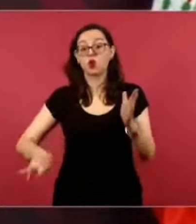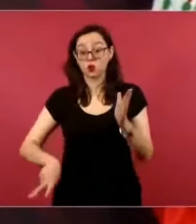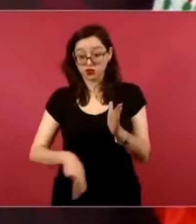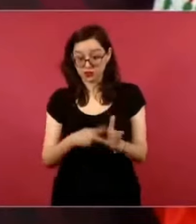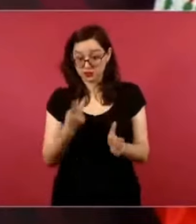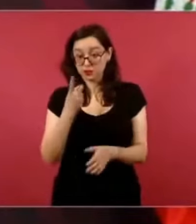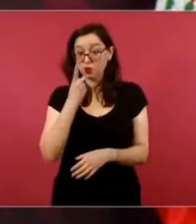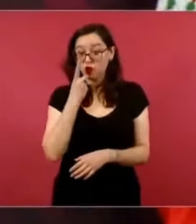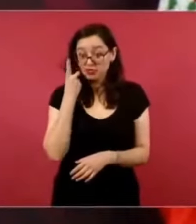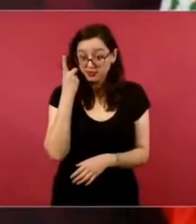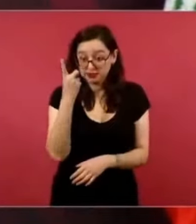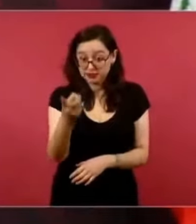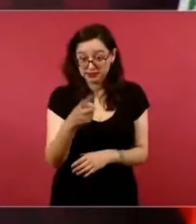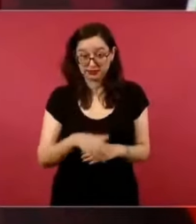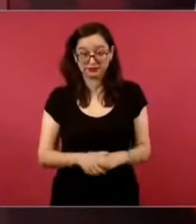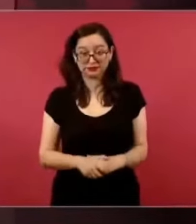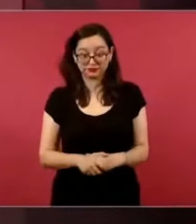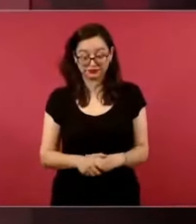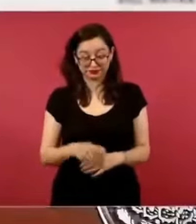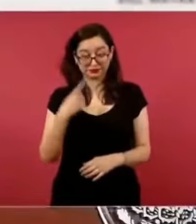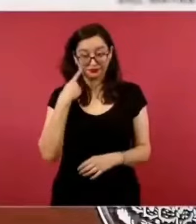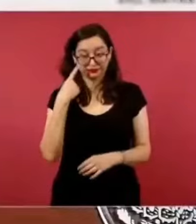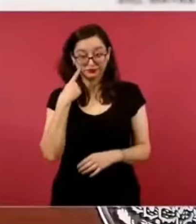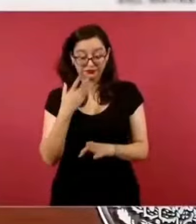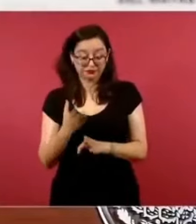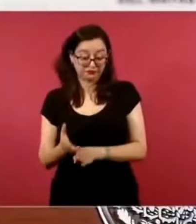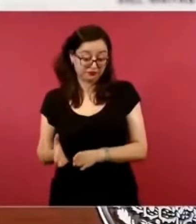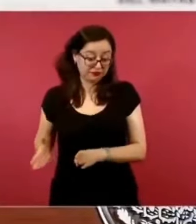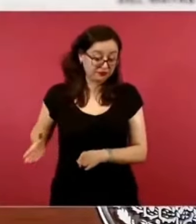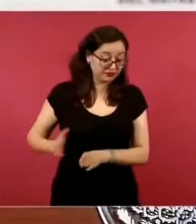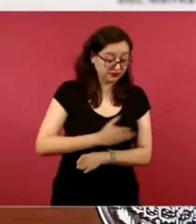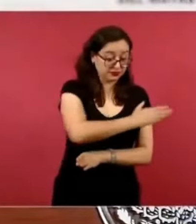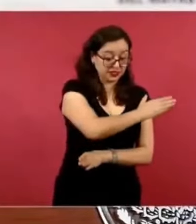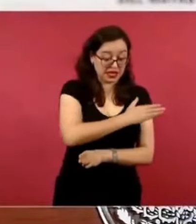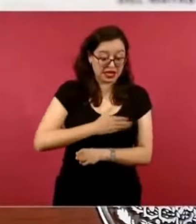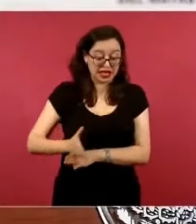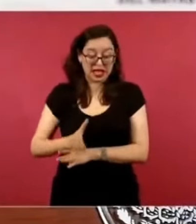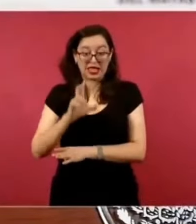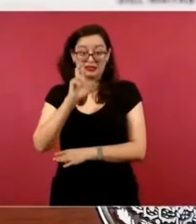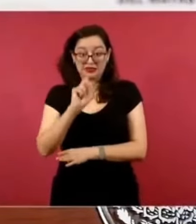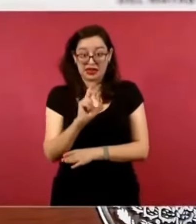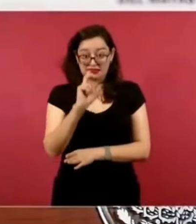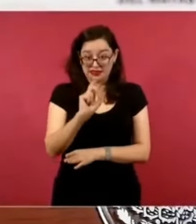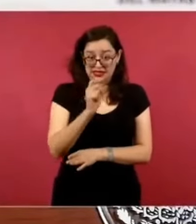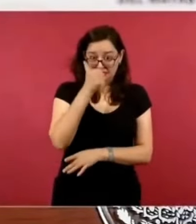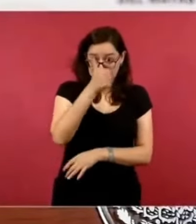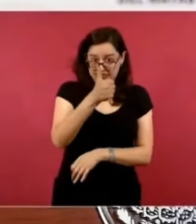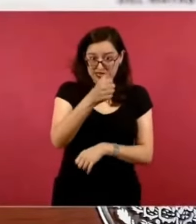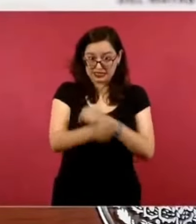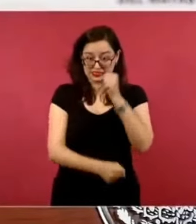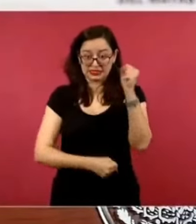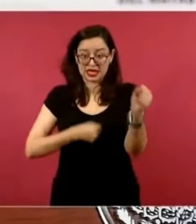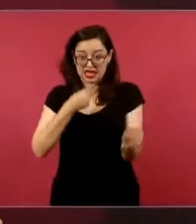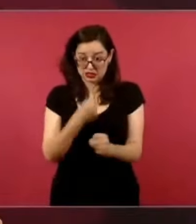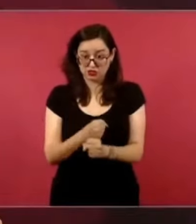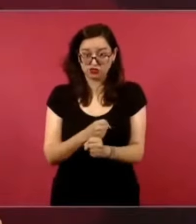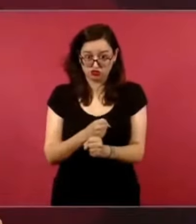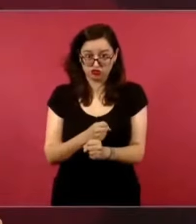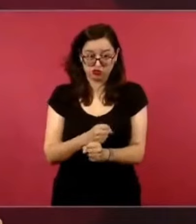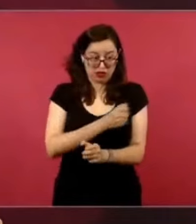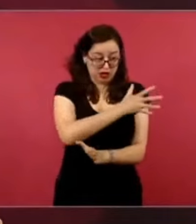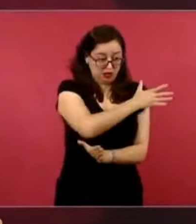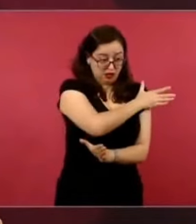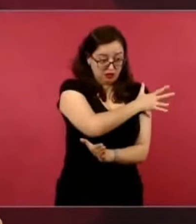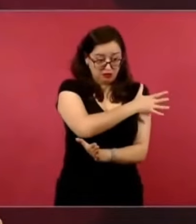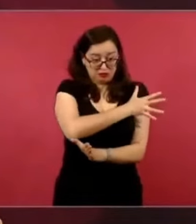36 años, hicieron 20